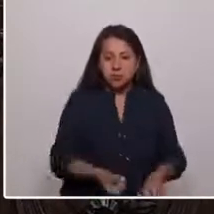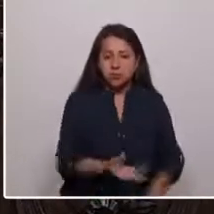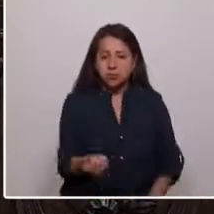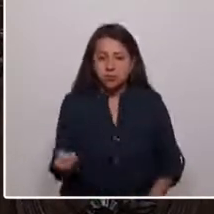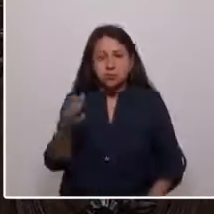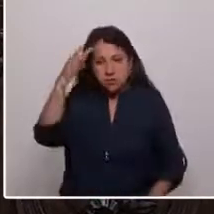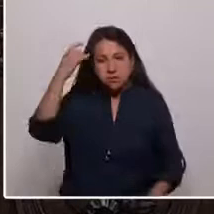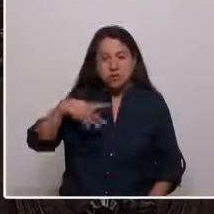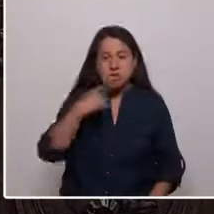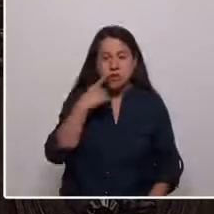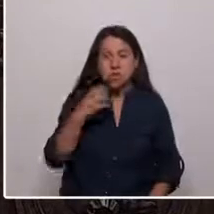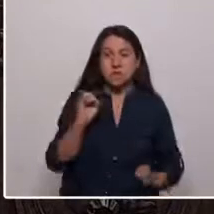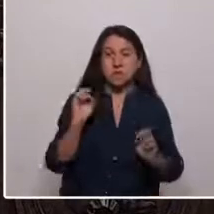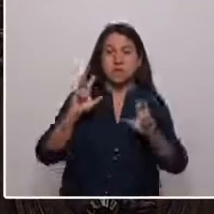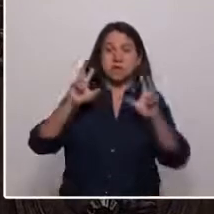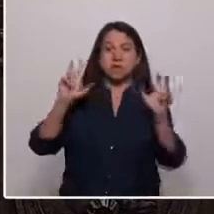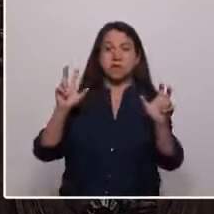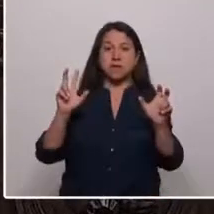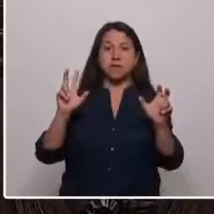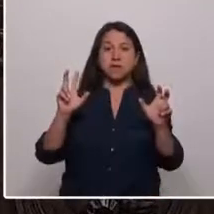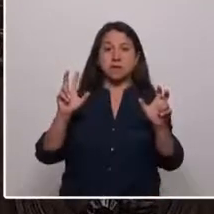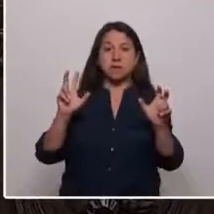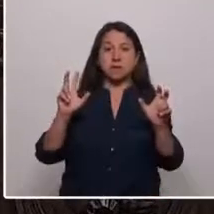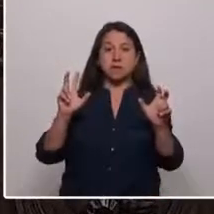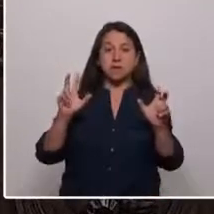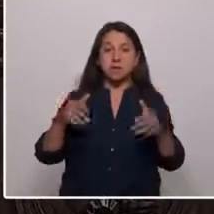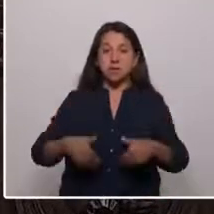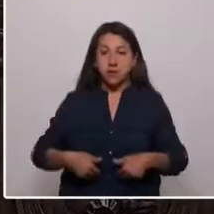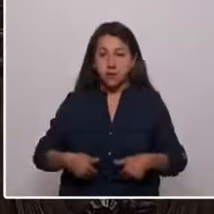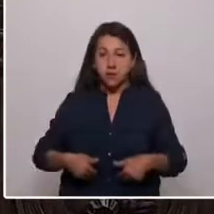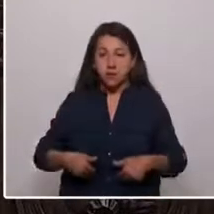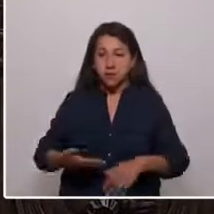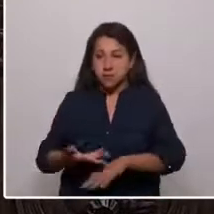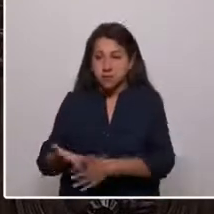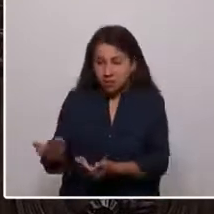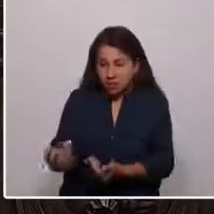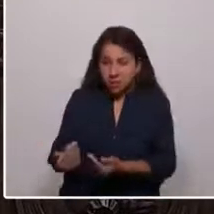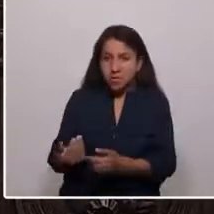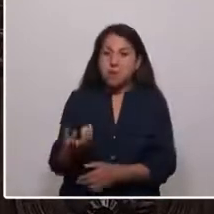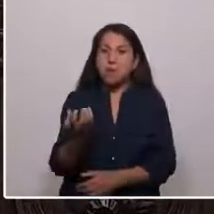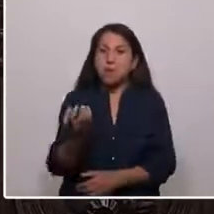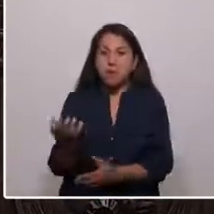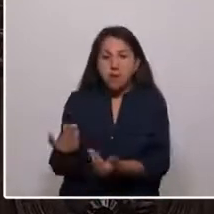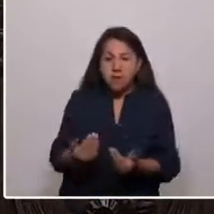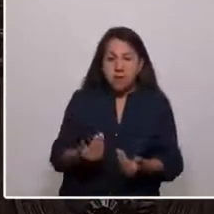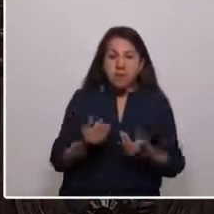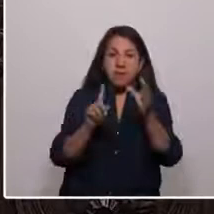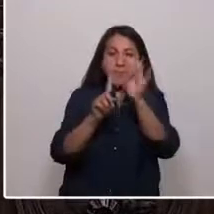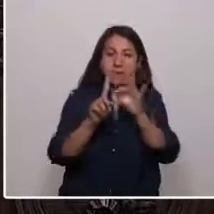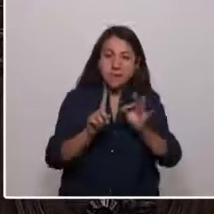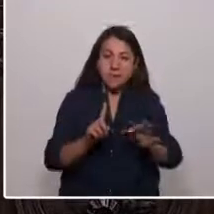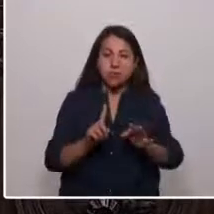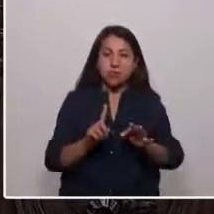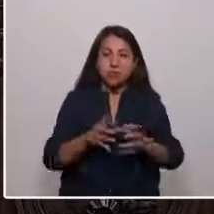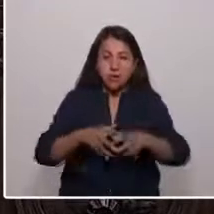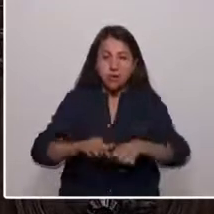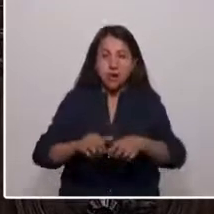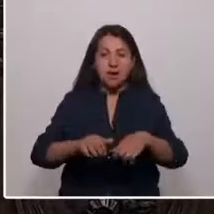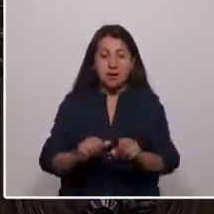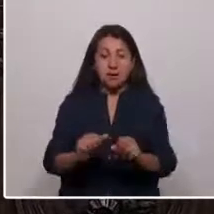no porque se levante con hambre un día puede exigirle al suelo que entregue las papas, el maíz o el trigo. Por mucho que alguien lo quiera,